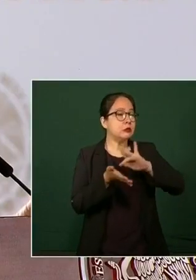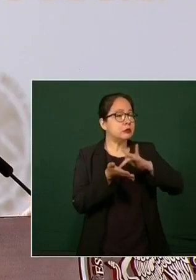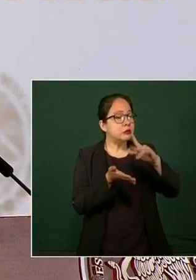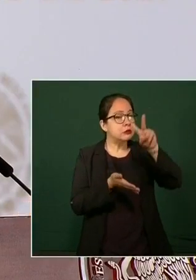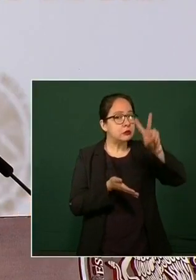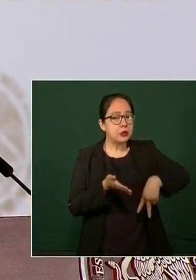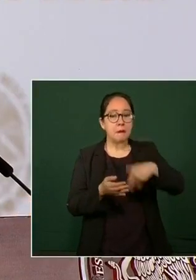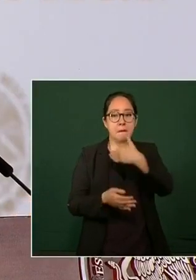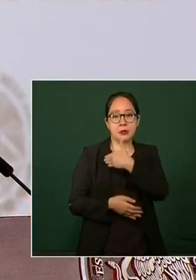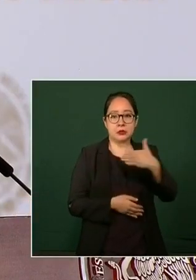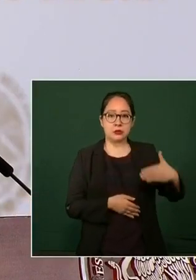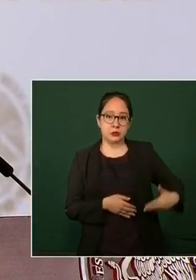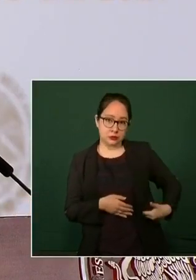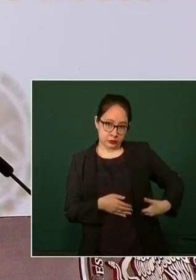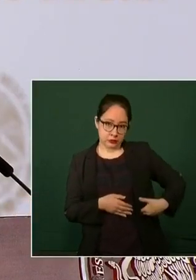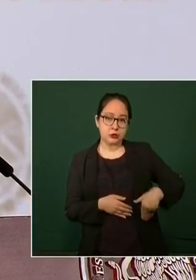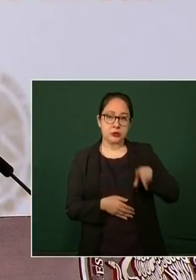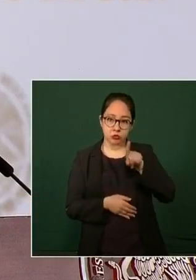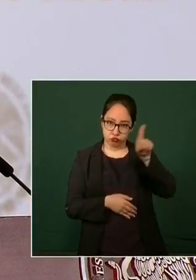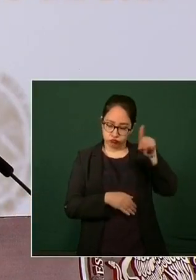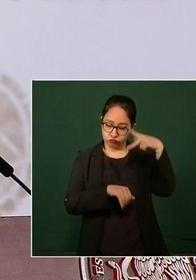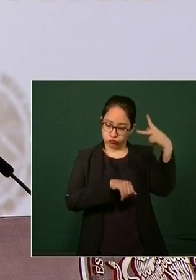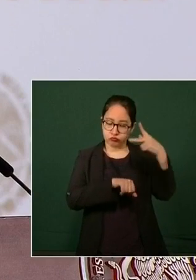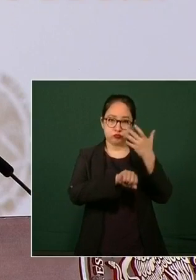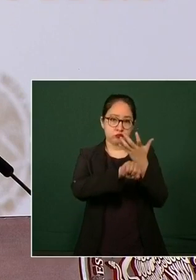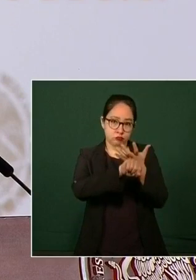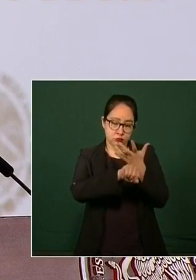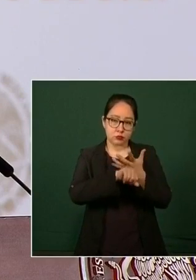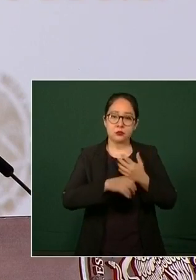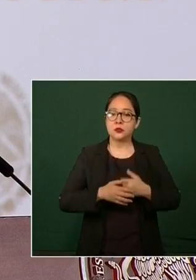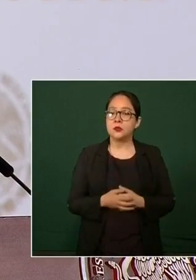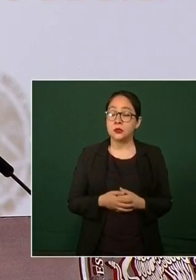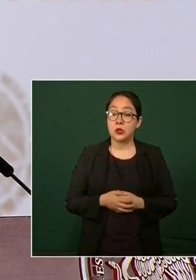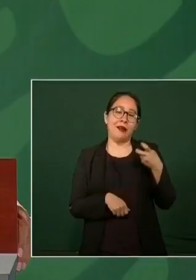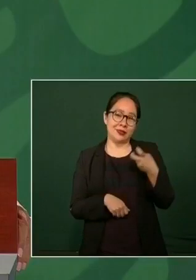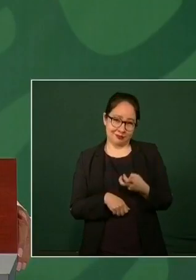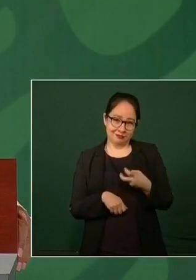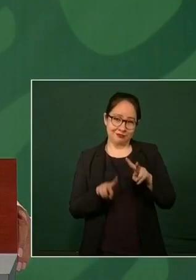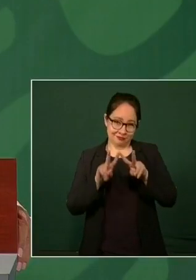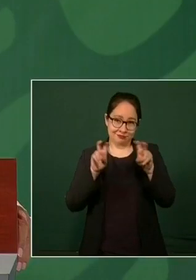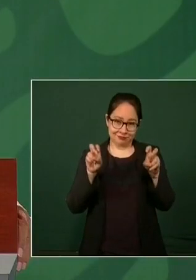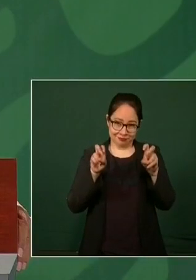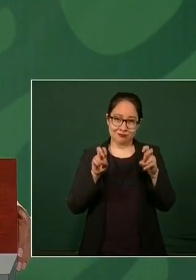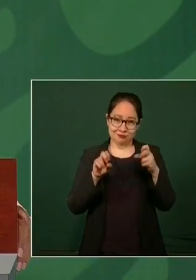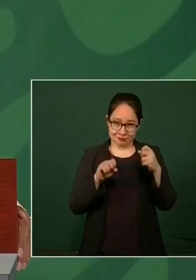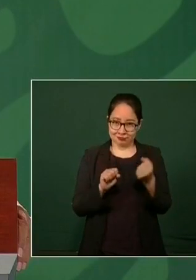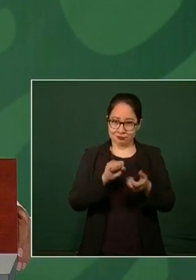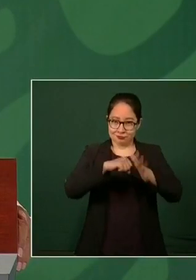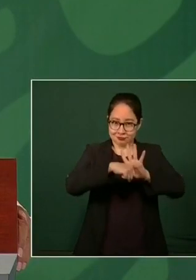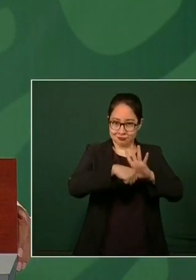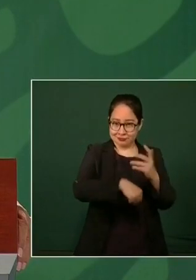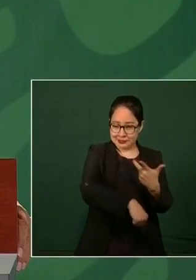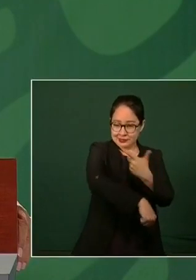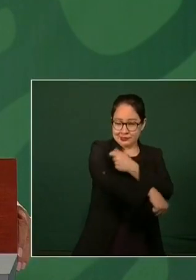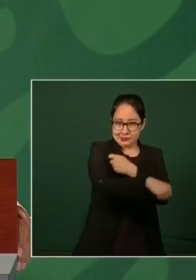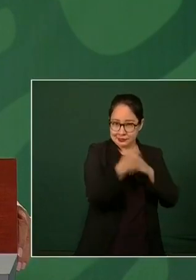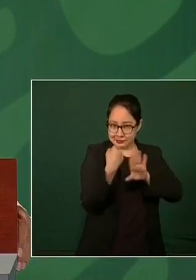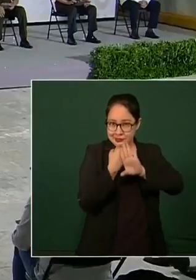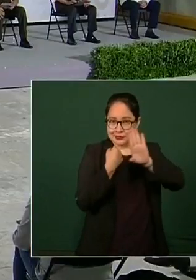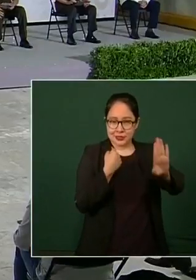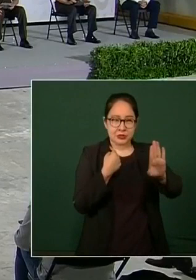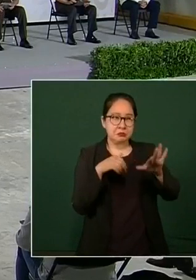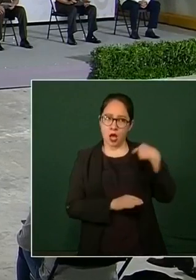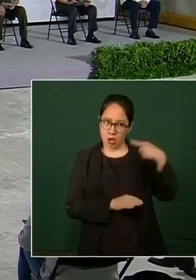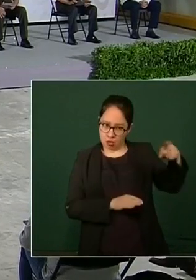este tema se lo traté desde hace cerca de dos